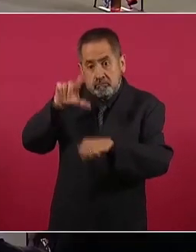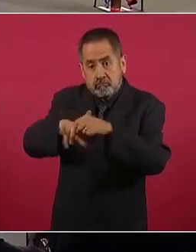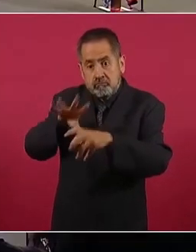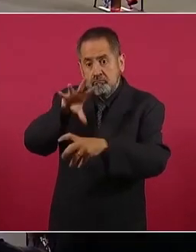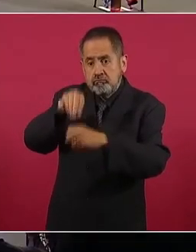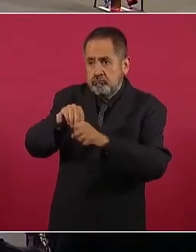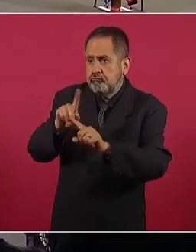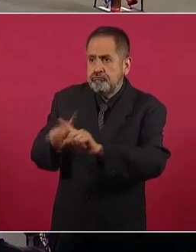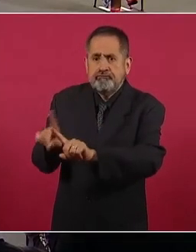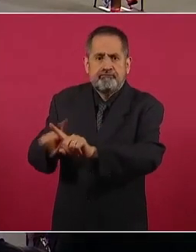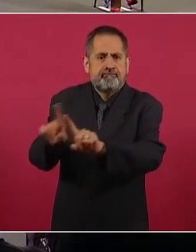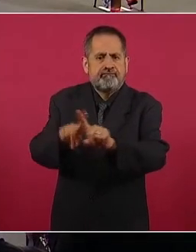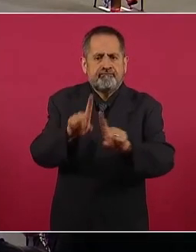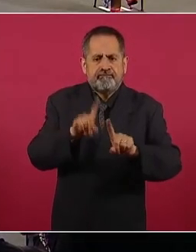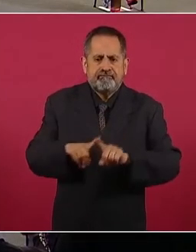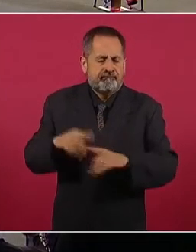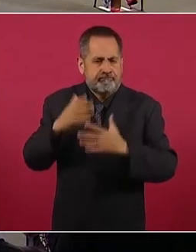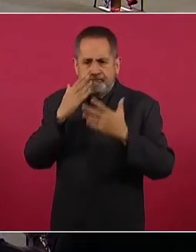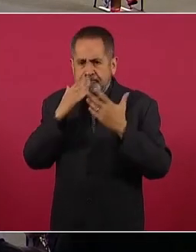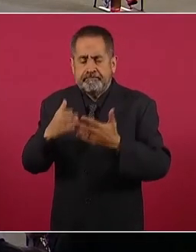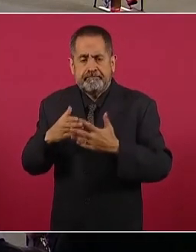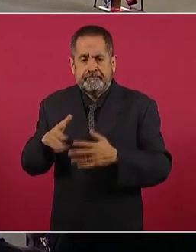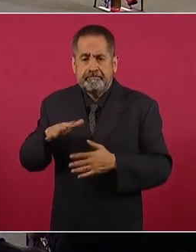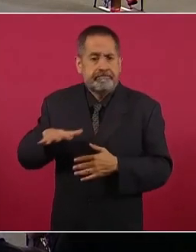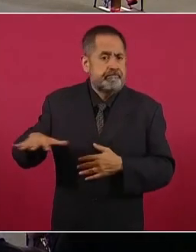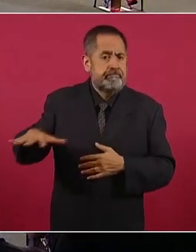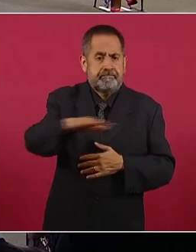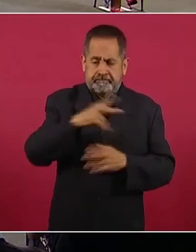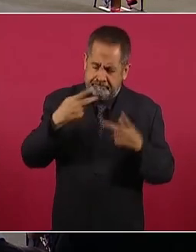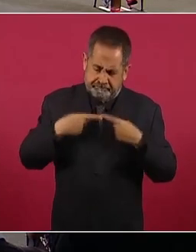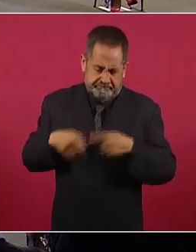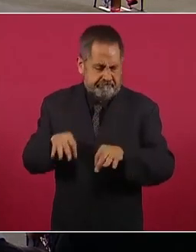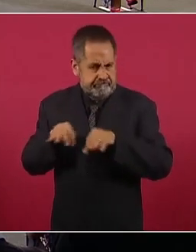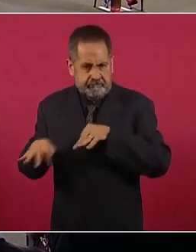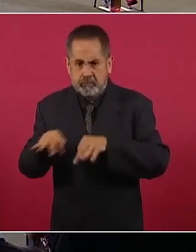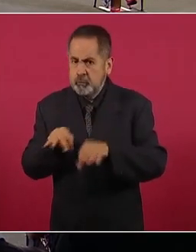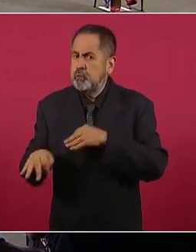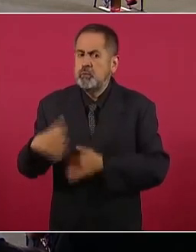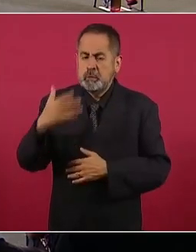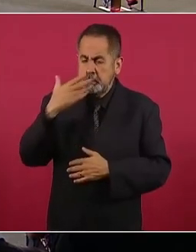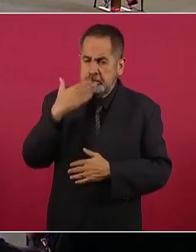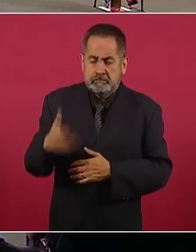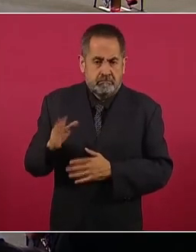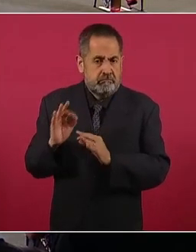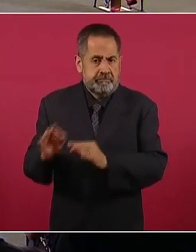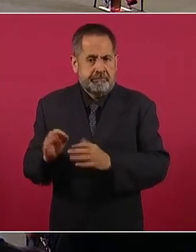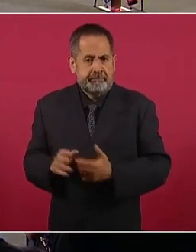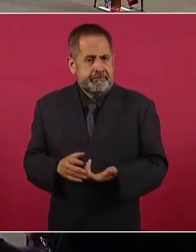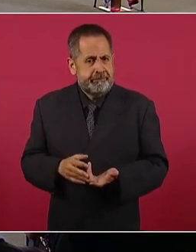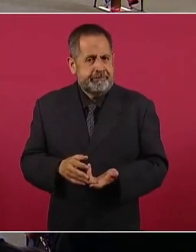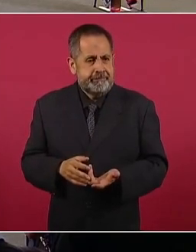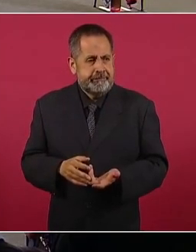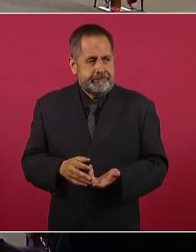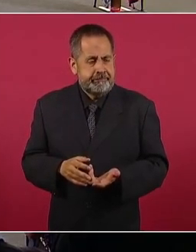es un pueblo muy trabajador. Ahora, si ustedes van